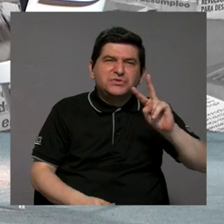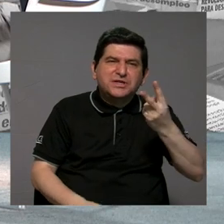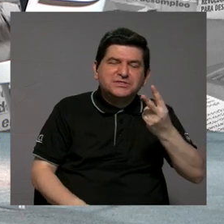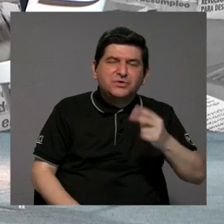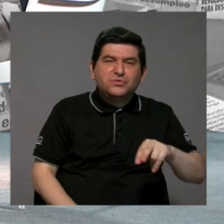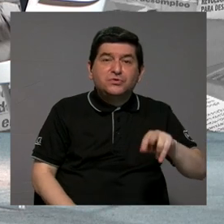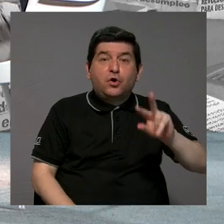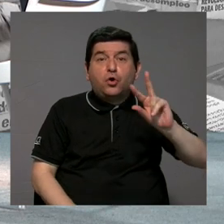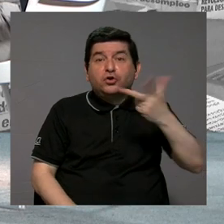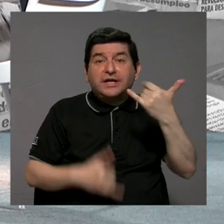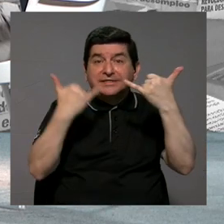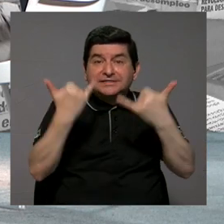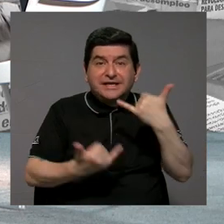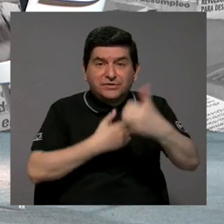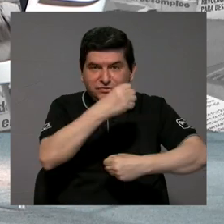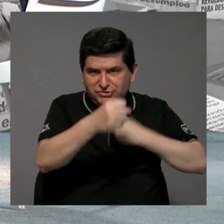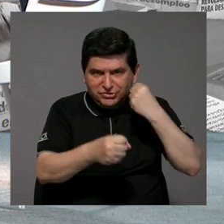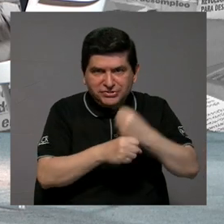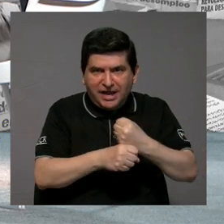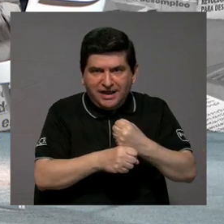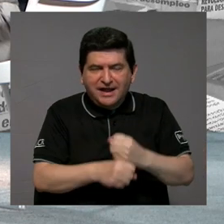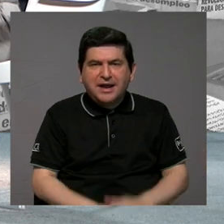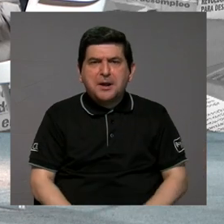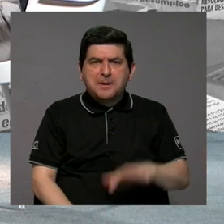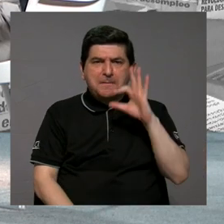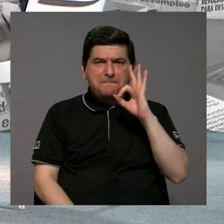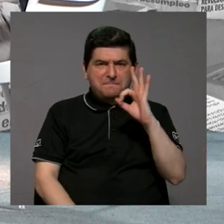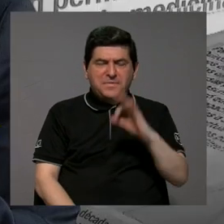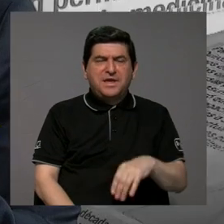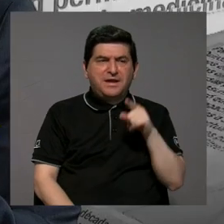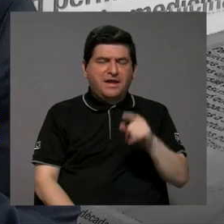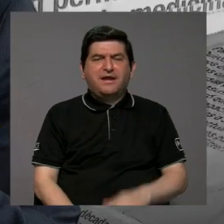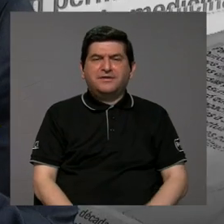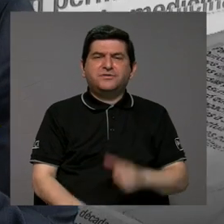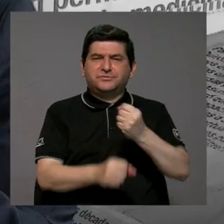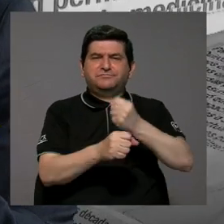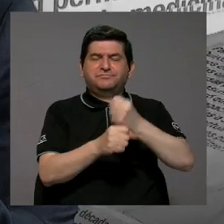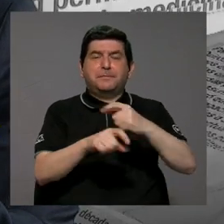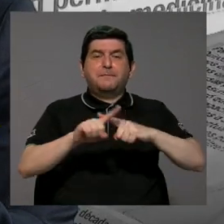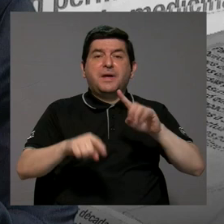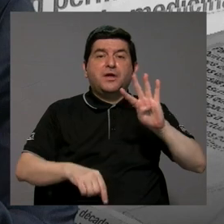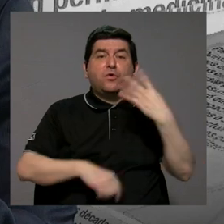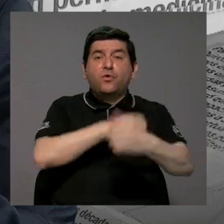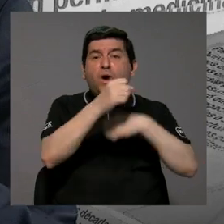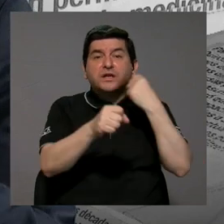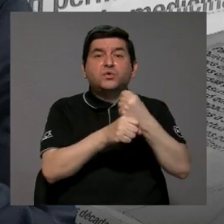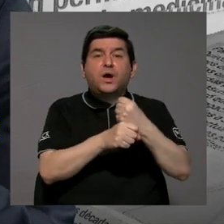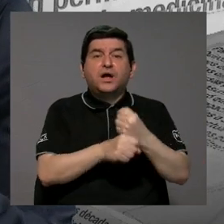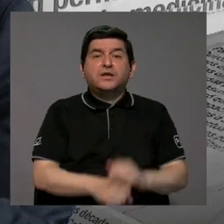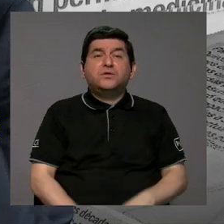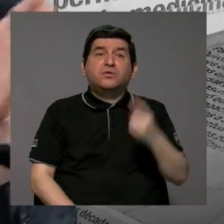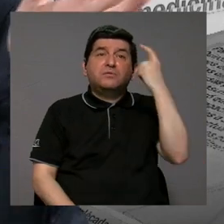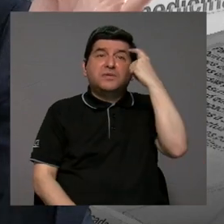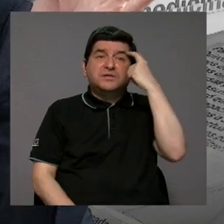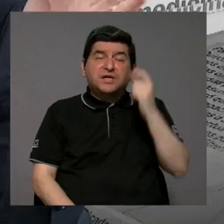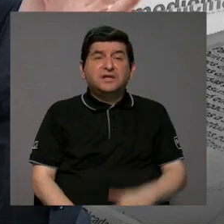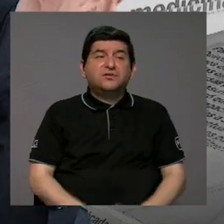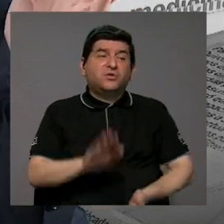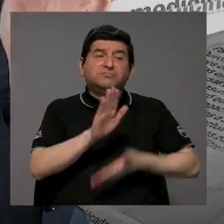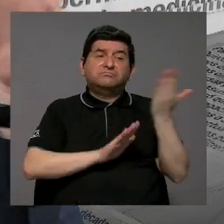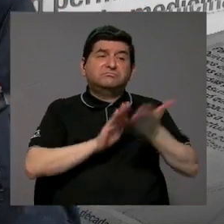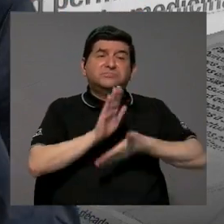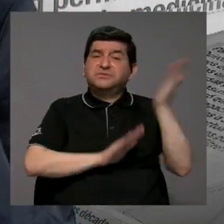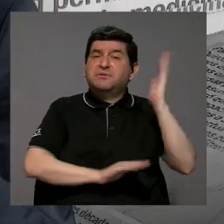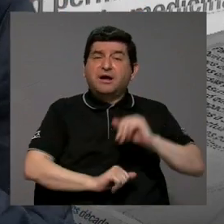año, están, digamos... Afinados. Bien afinados y afinadas, correcto. Pero ya el cuarto año tienen que estar pensando que van de salida.